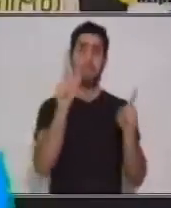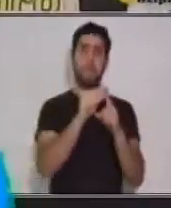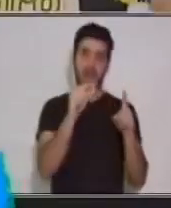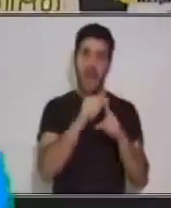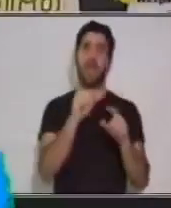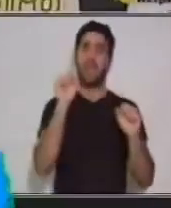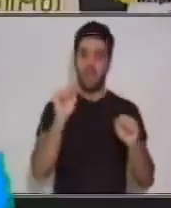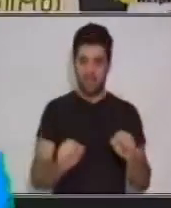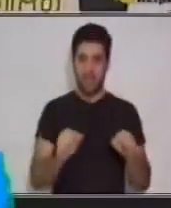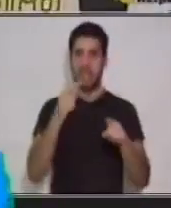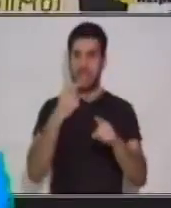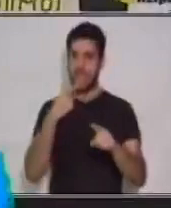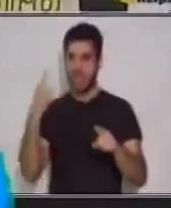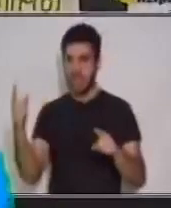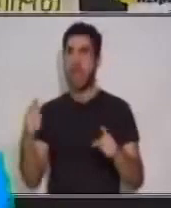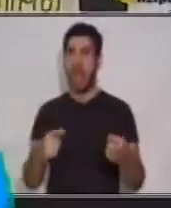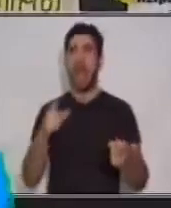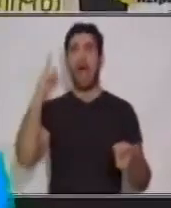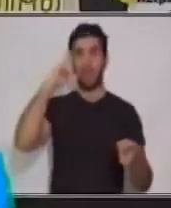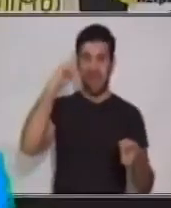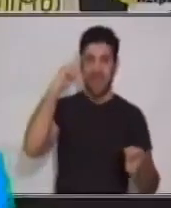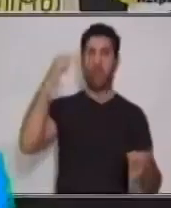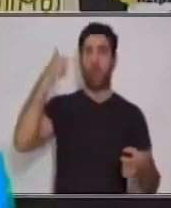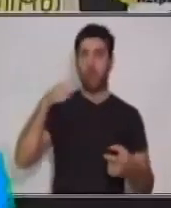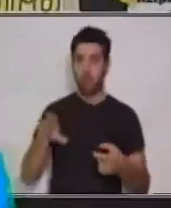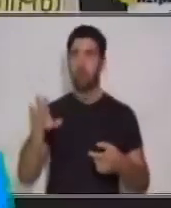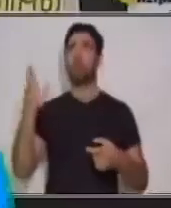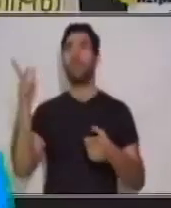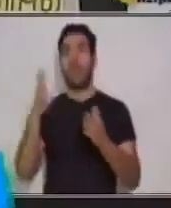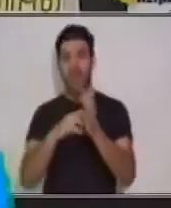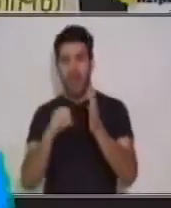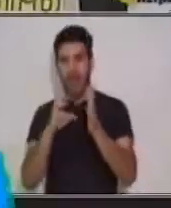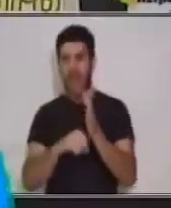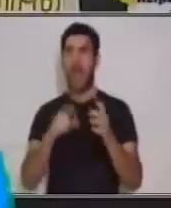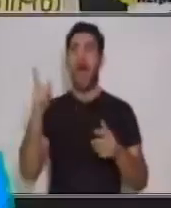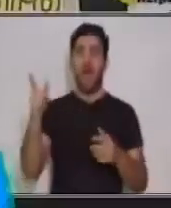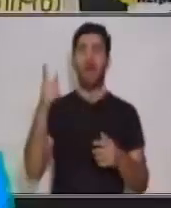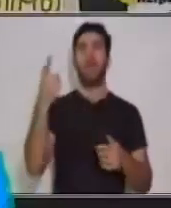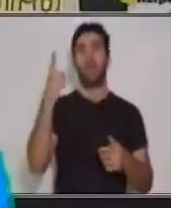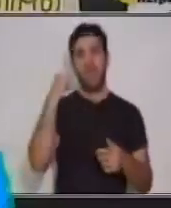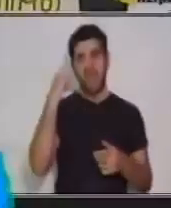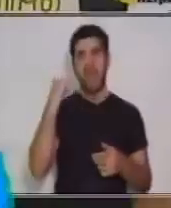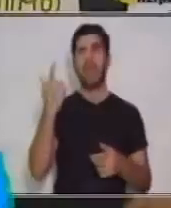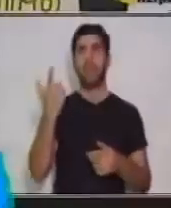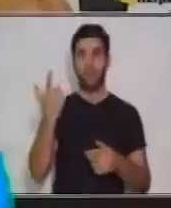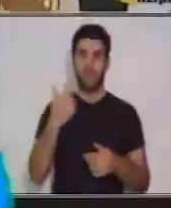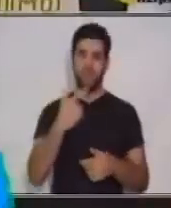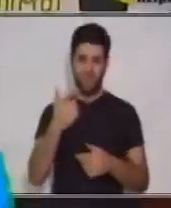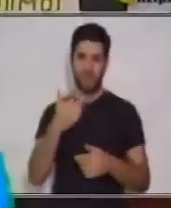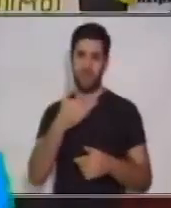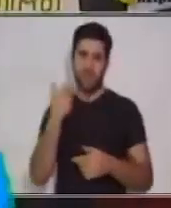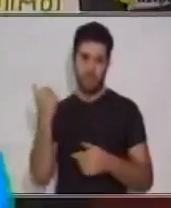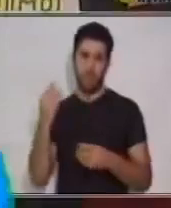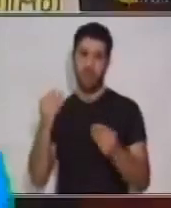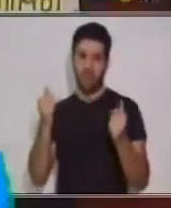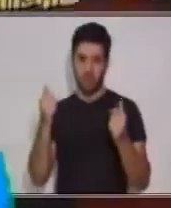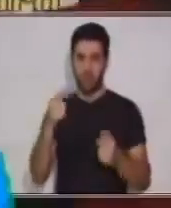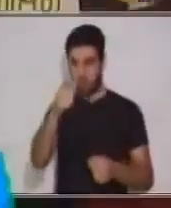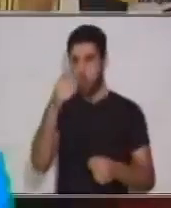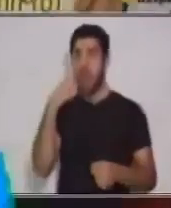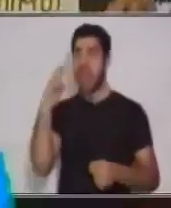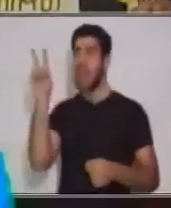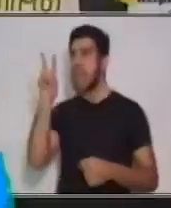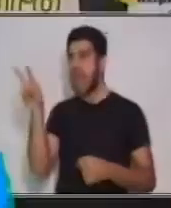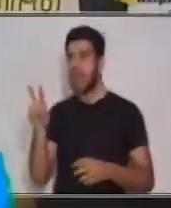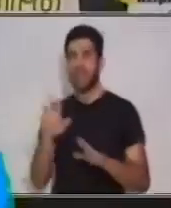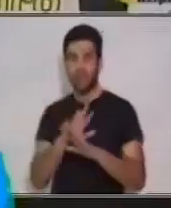Te diste cuenta, únicamente estoy leyendo. Ya no puse a mi cerebro en conflicto y por eso lo puedo hacer mucho más rápido. Ahora hazlo tú nuevamente,